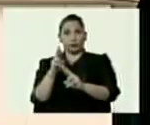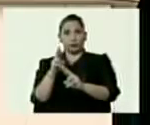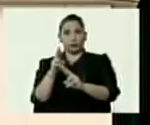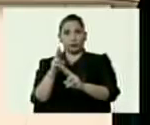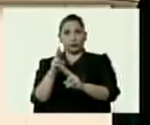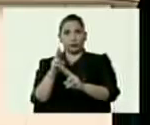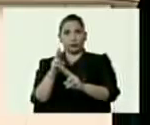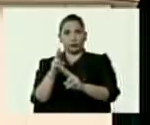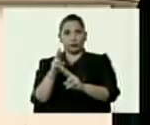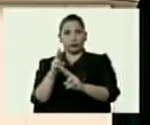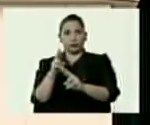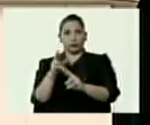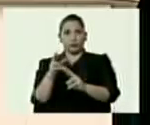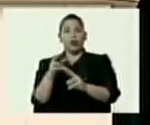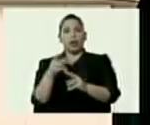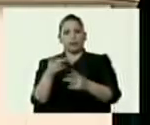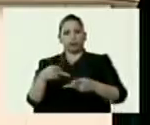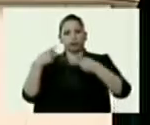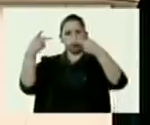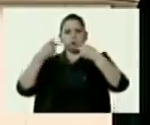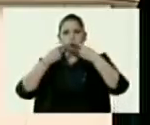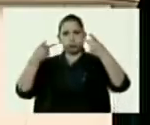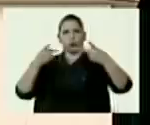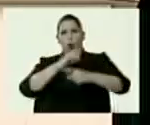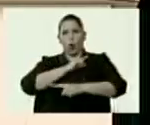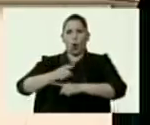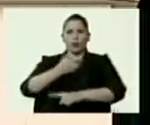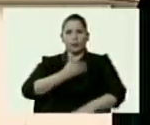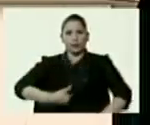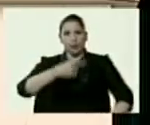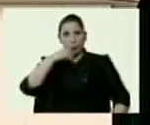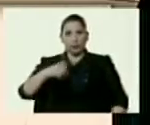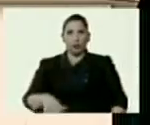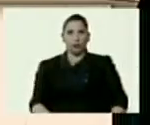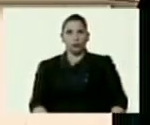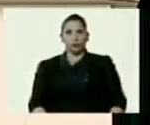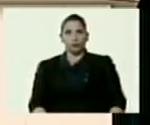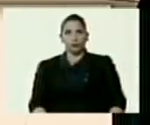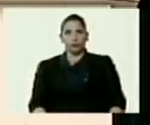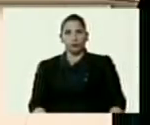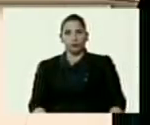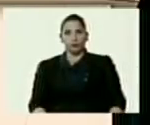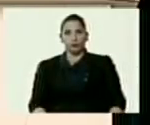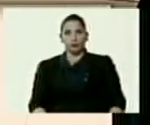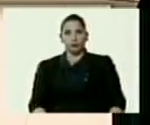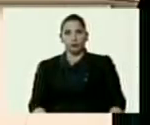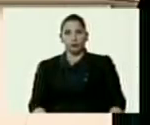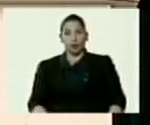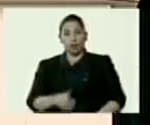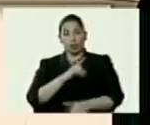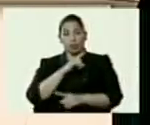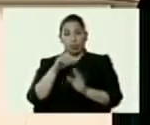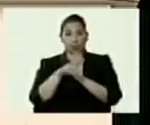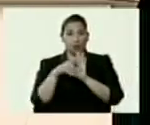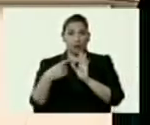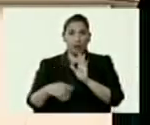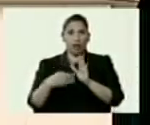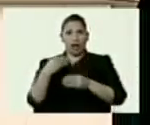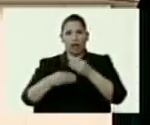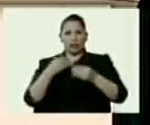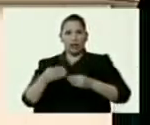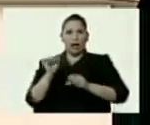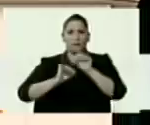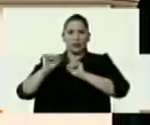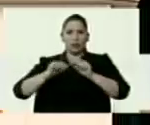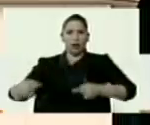a través de la presente comunicación, por orden del presidente Nicolás Maduro, por supuesto, ¿qué más iban a decir? deberán evitar entablar enfrentamiento